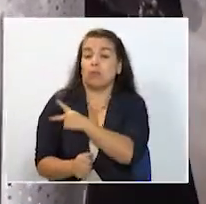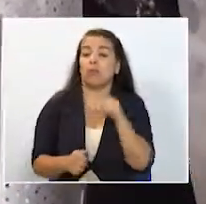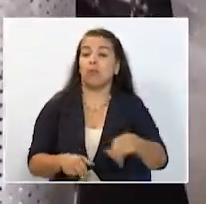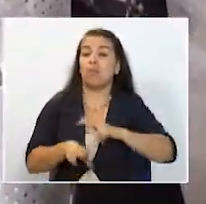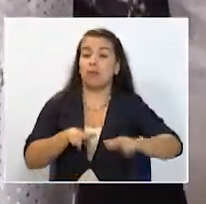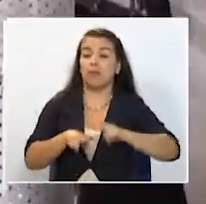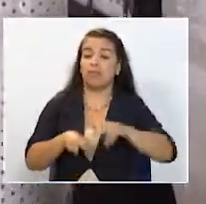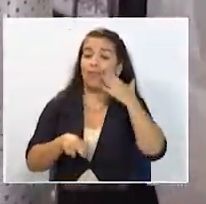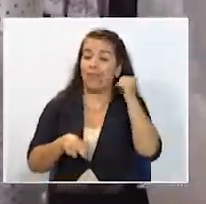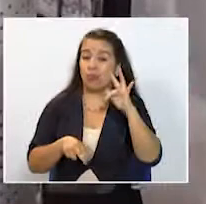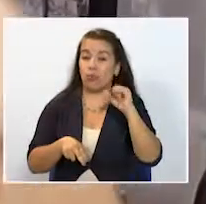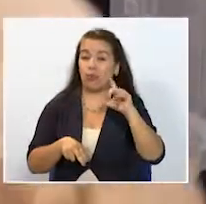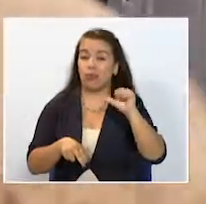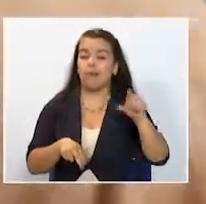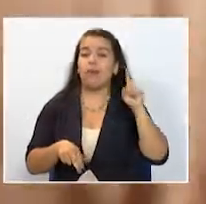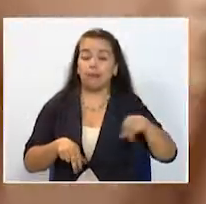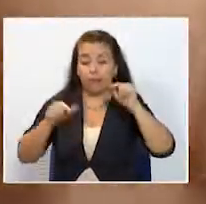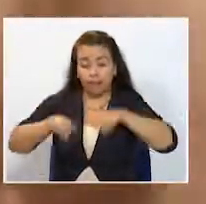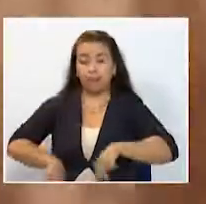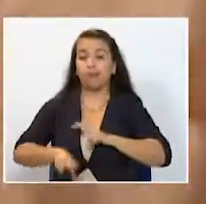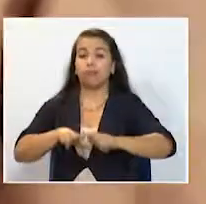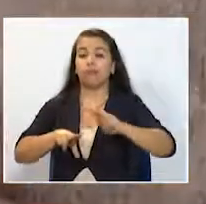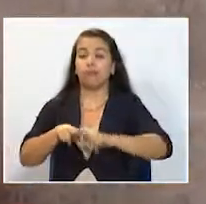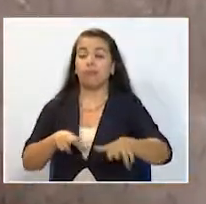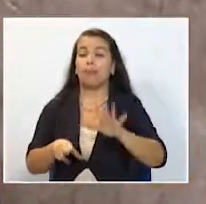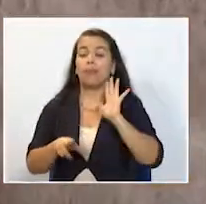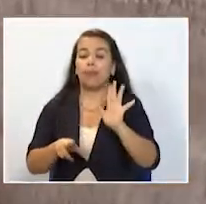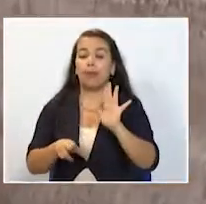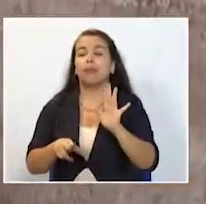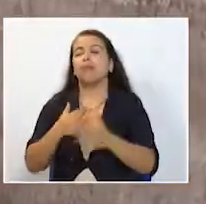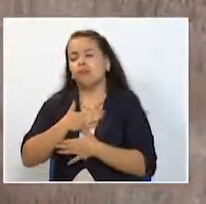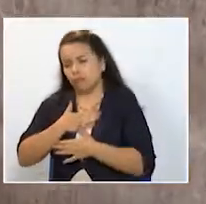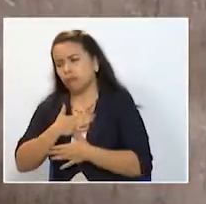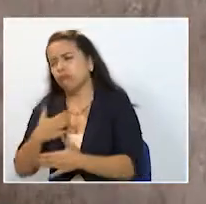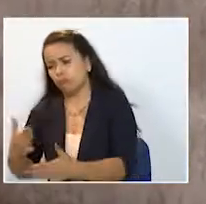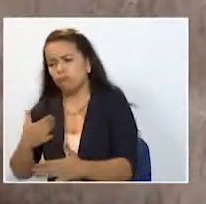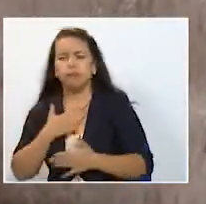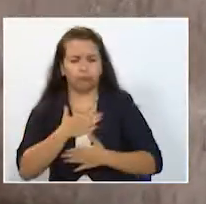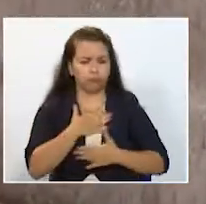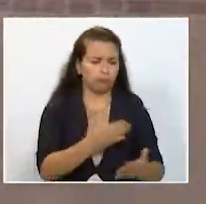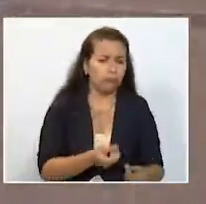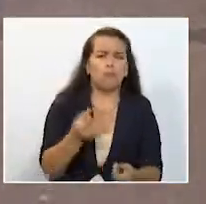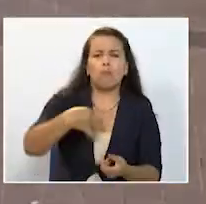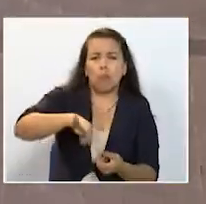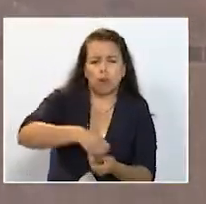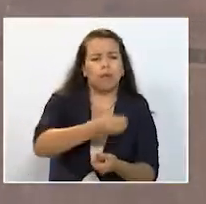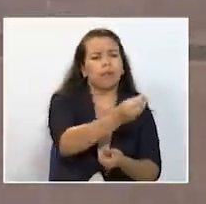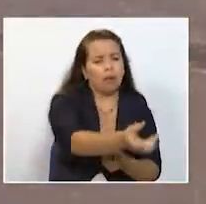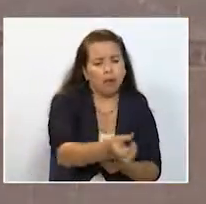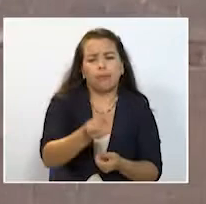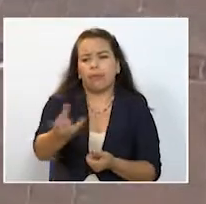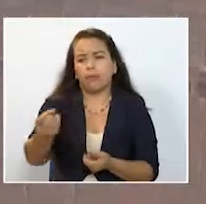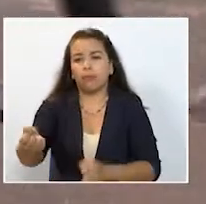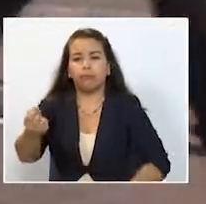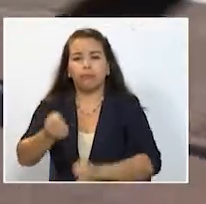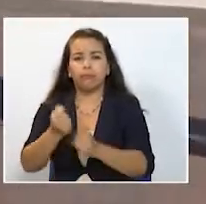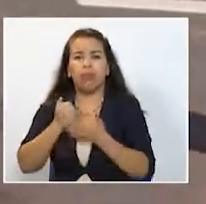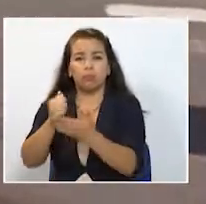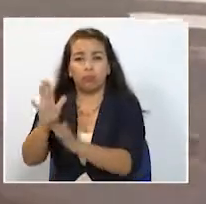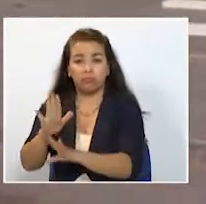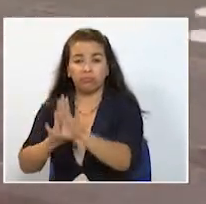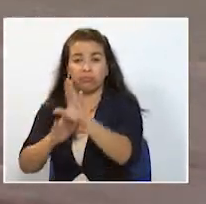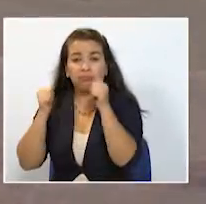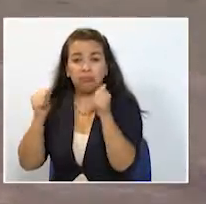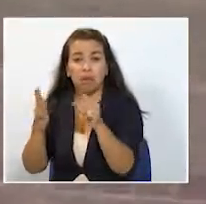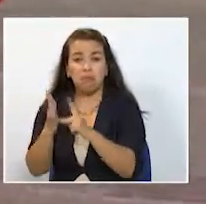Tulia Elena Hernández en la capital de Caldas hay solidaridad con el habitante de calle dándole monedas pero la ayuda nunca ha servido para sacar